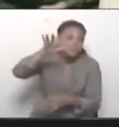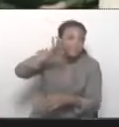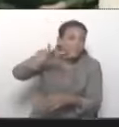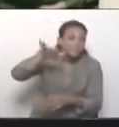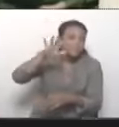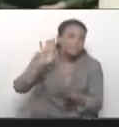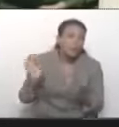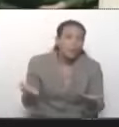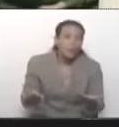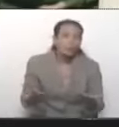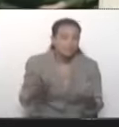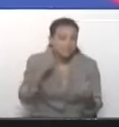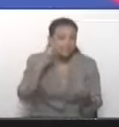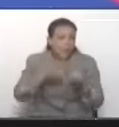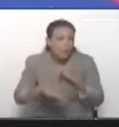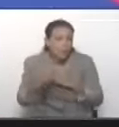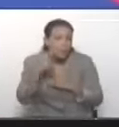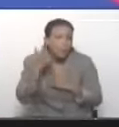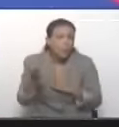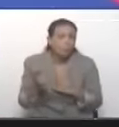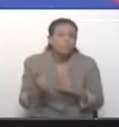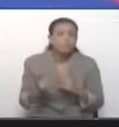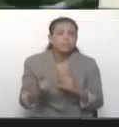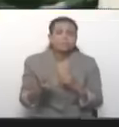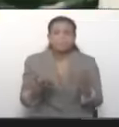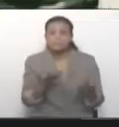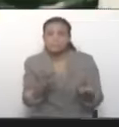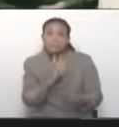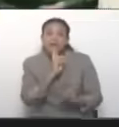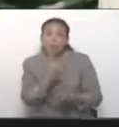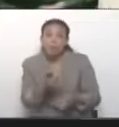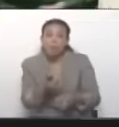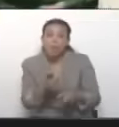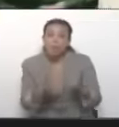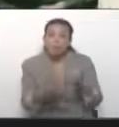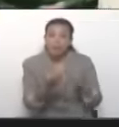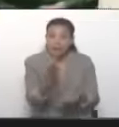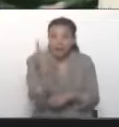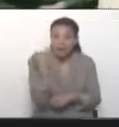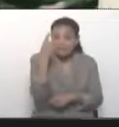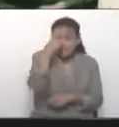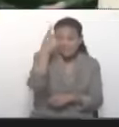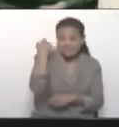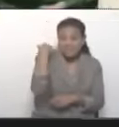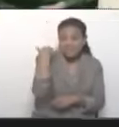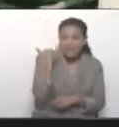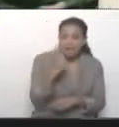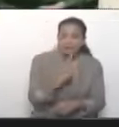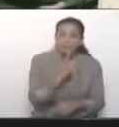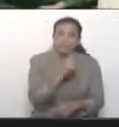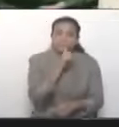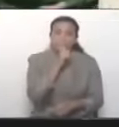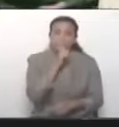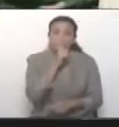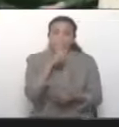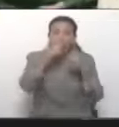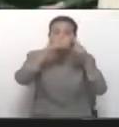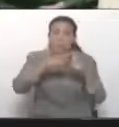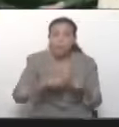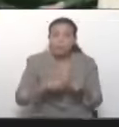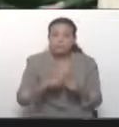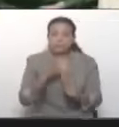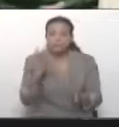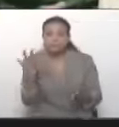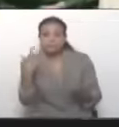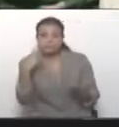finalmente lo que podría decir es que esos resultados que ellos no se atreven ni siquiera a decir por completo, porque no saben, porque